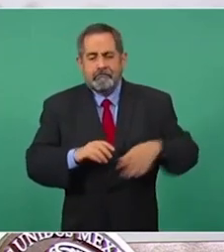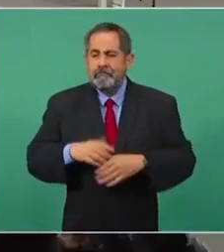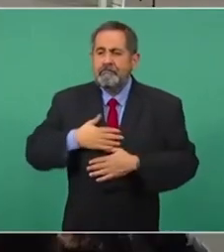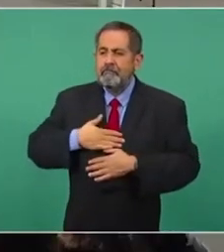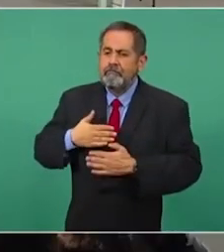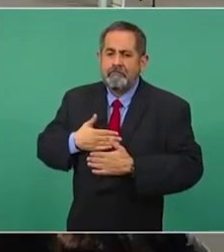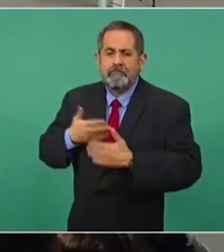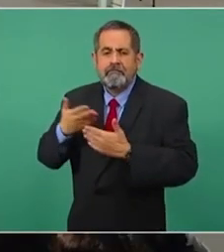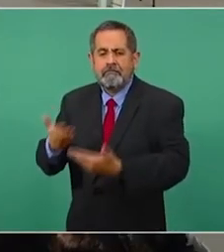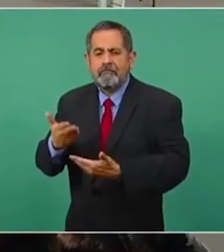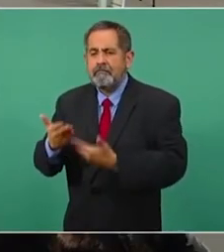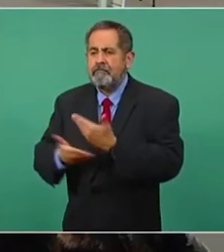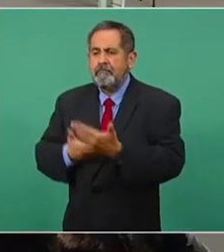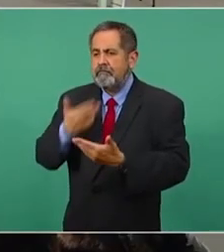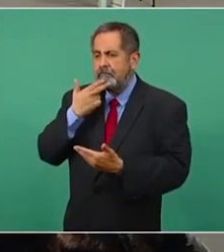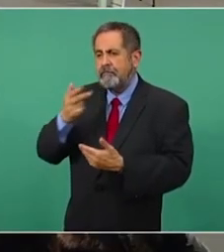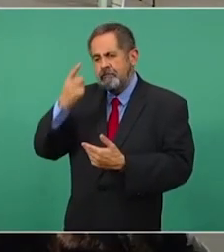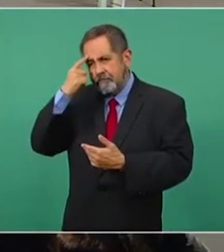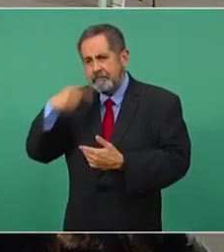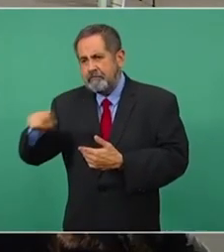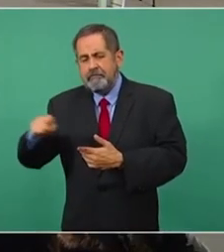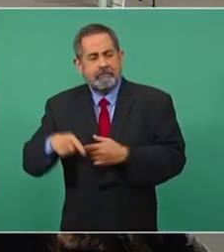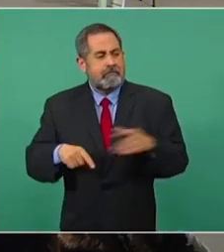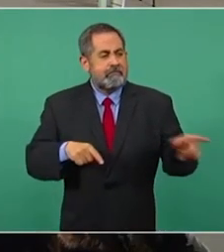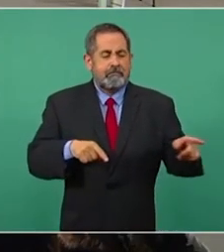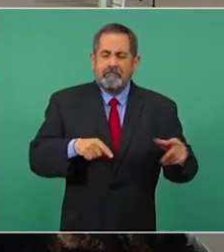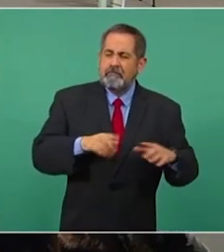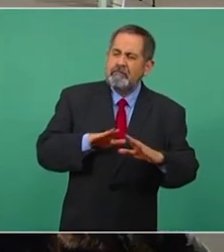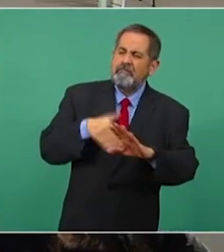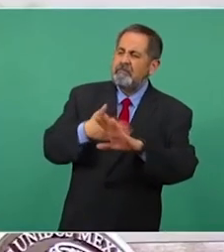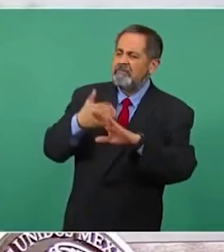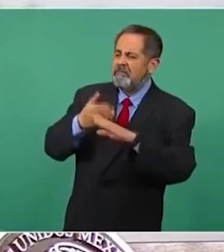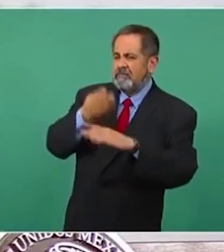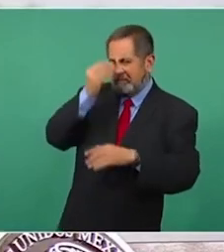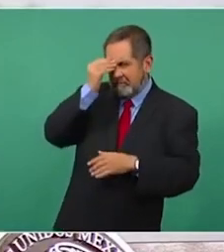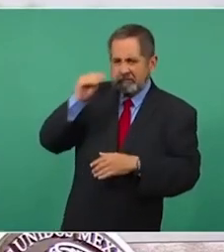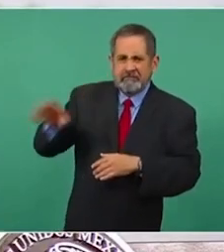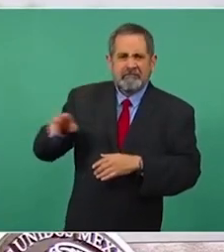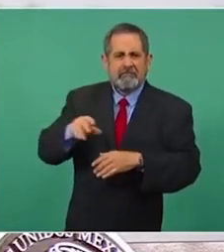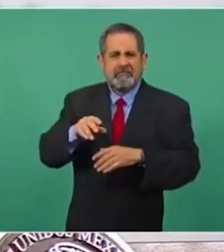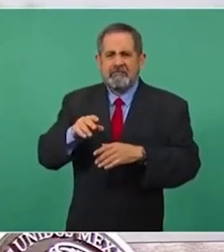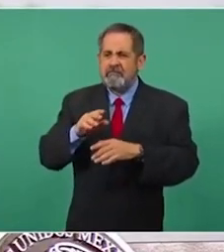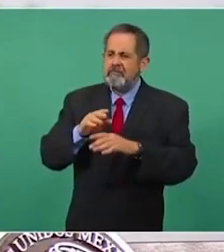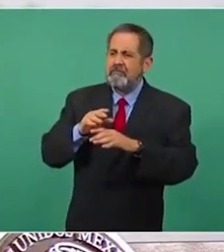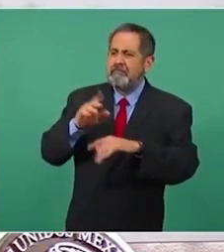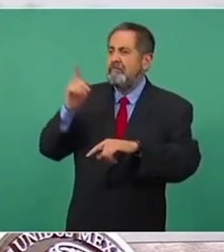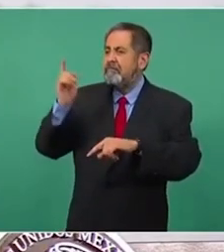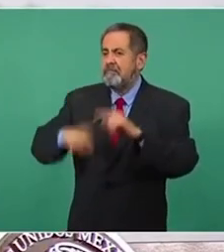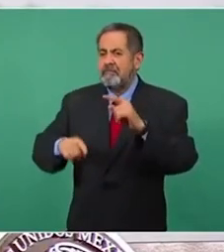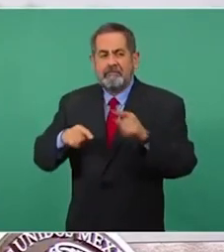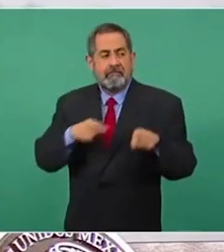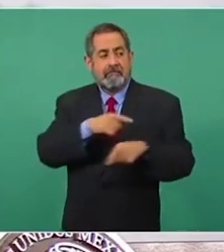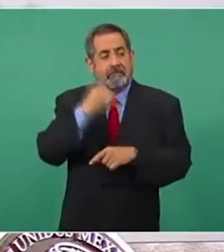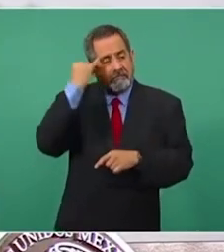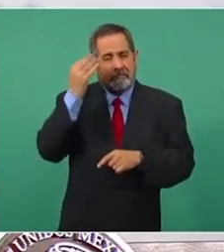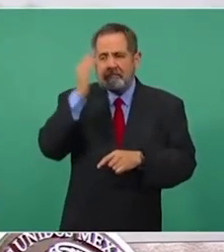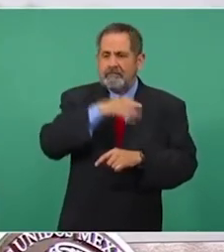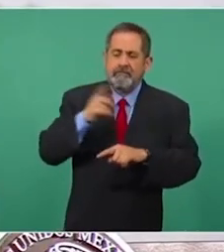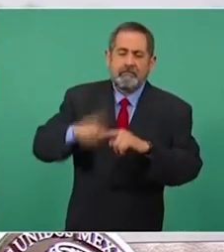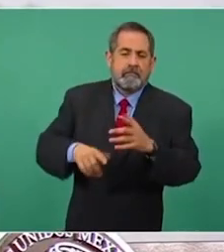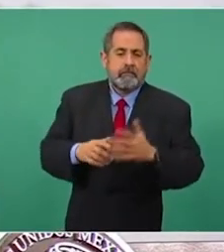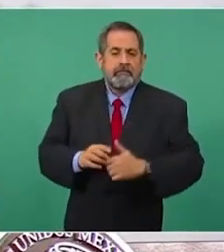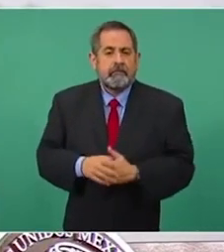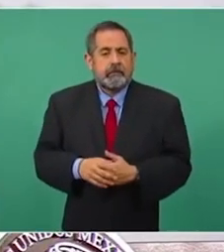del pueblo para acabar con las perversas campañas de propaganda negra y combatir la falsedad. Las